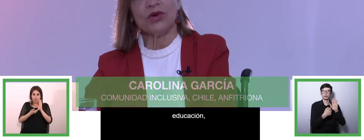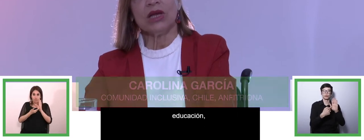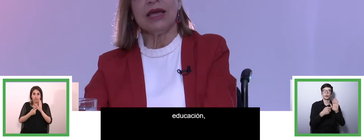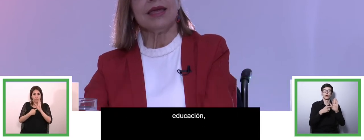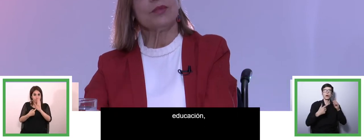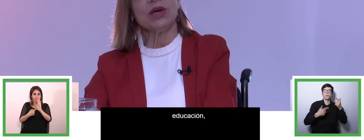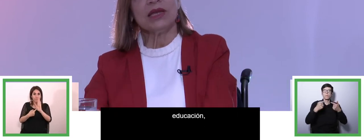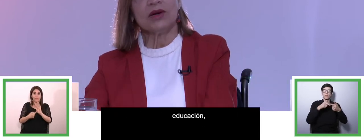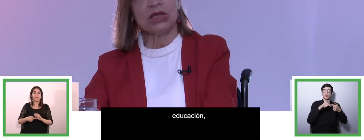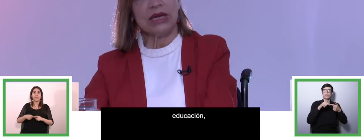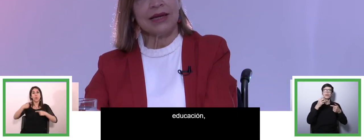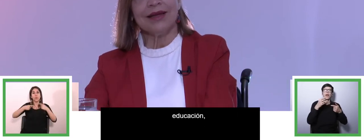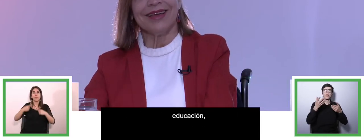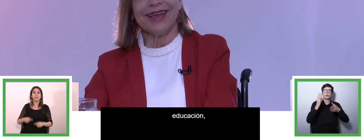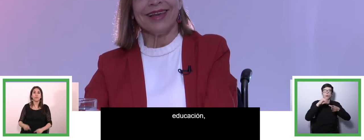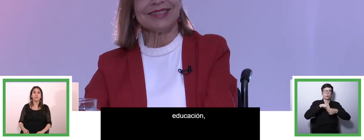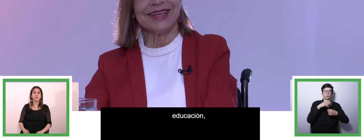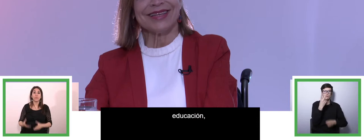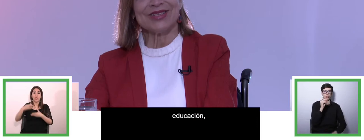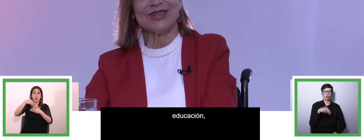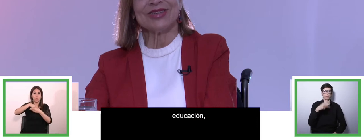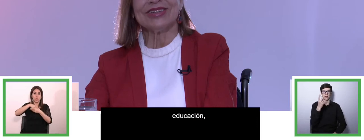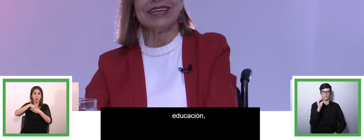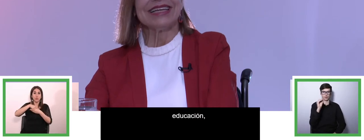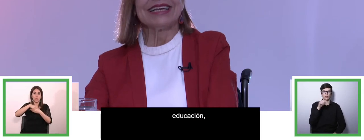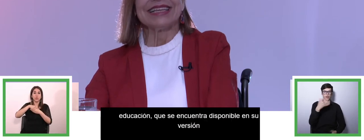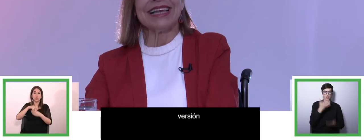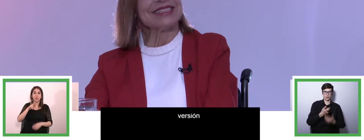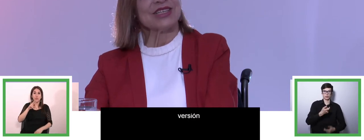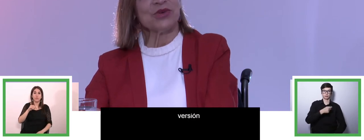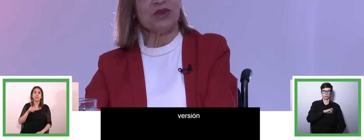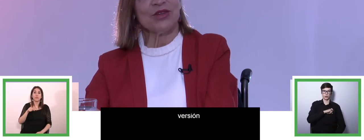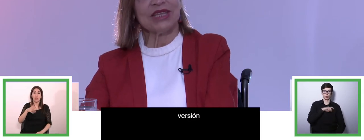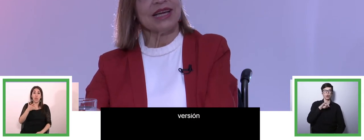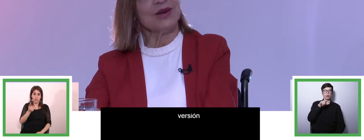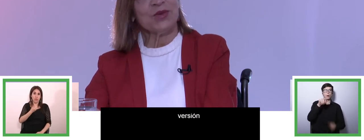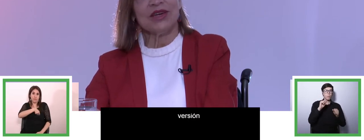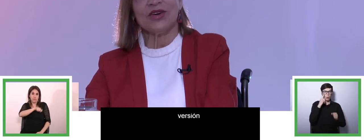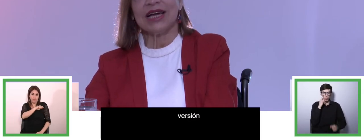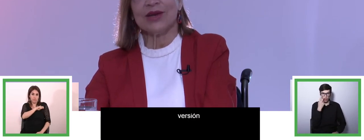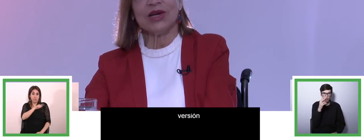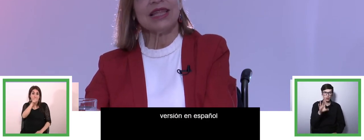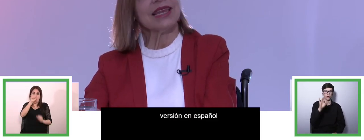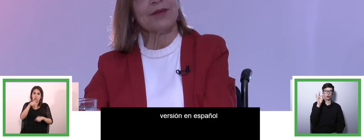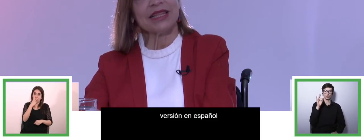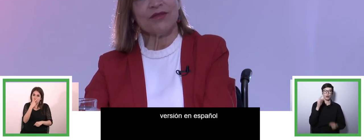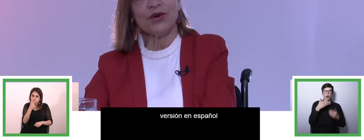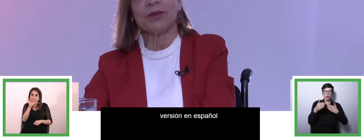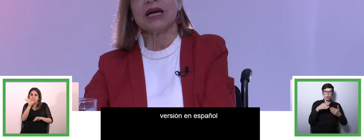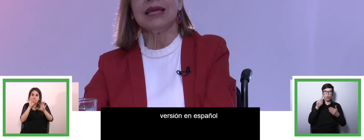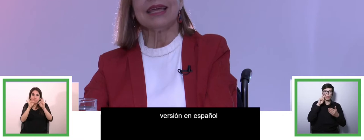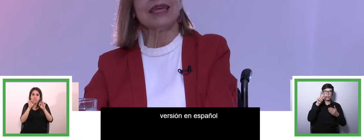español y que pueden encontrar en la selección, en la sección biblioteca, como dijo la Carola, de la